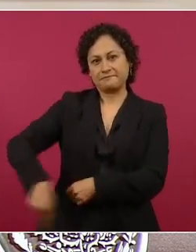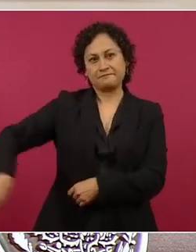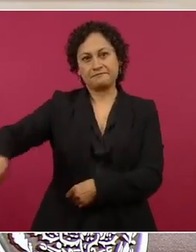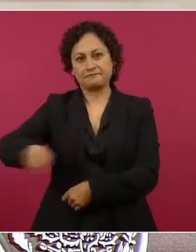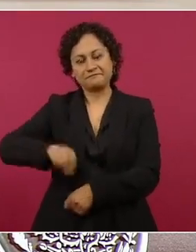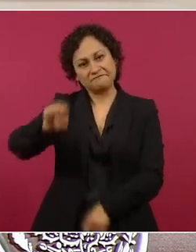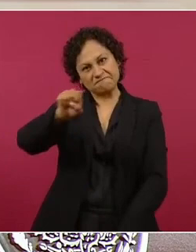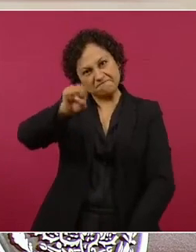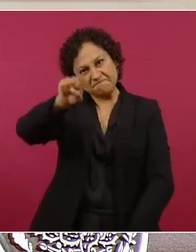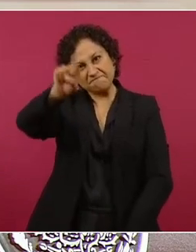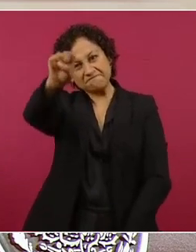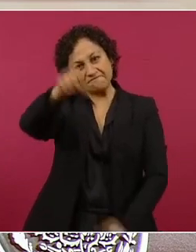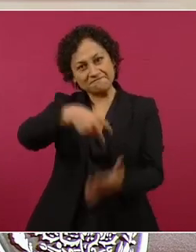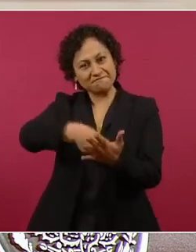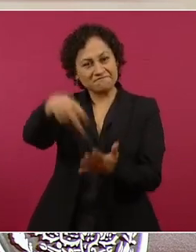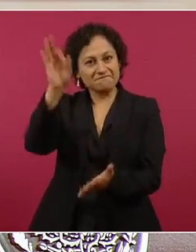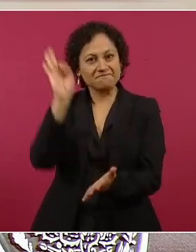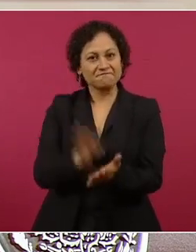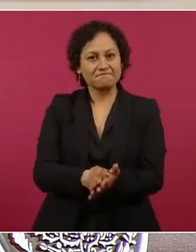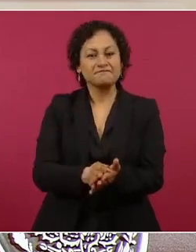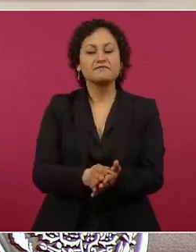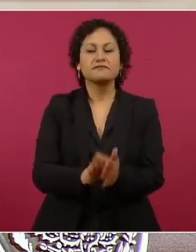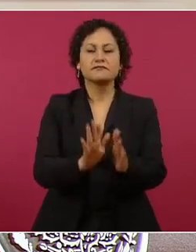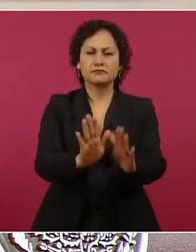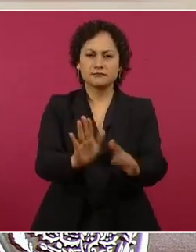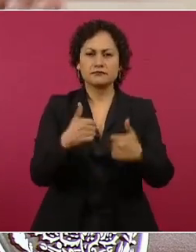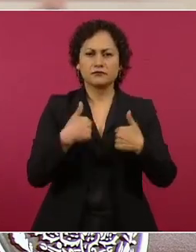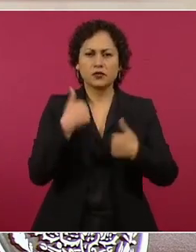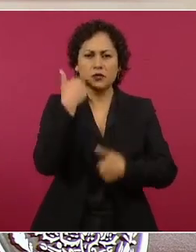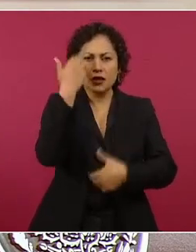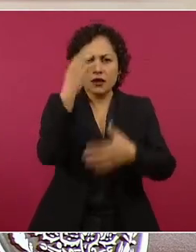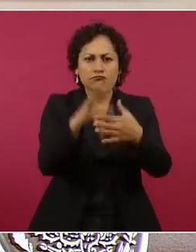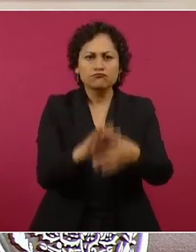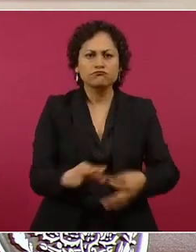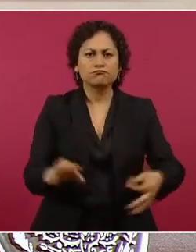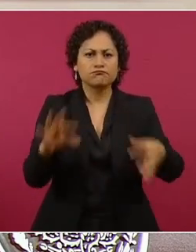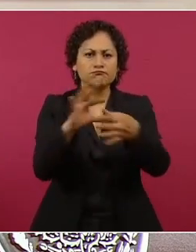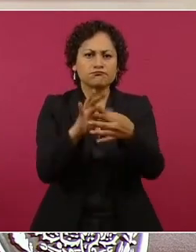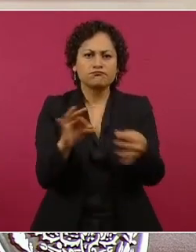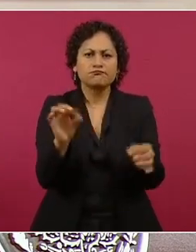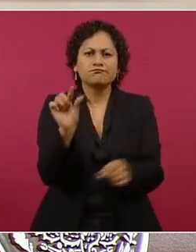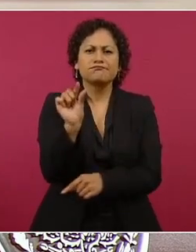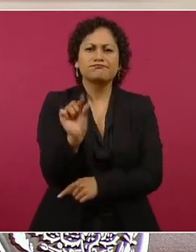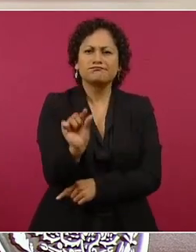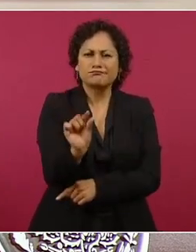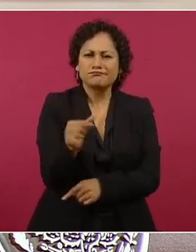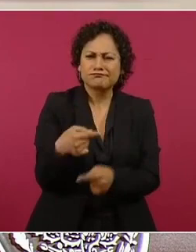platicarles un poquito de dónde nació todo este medio milagro.